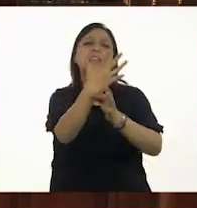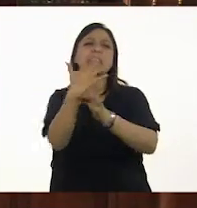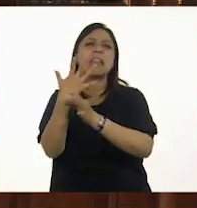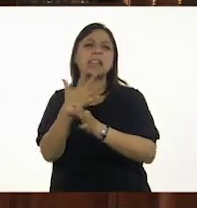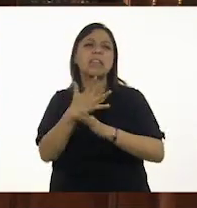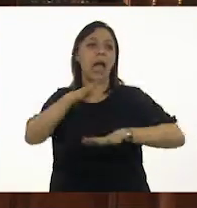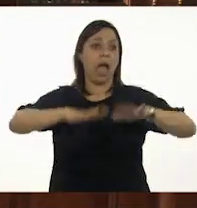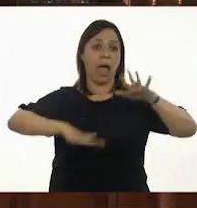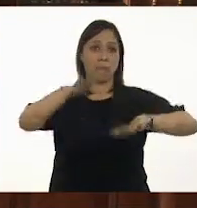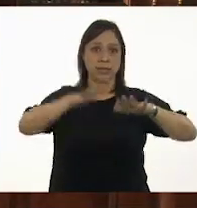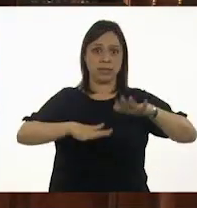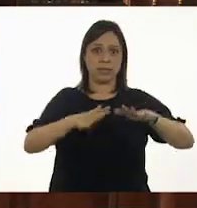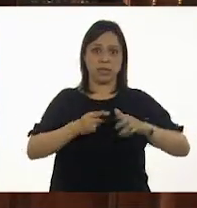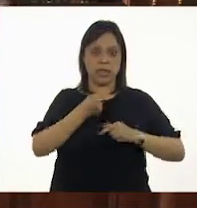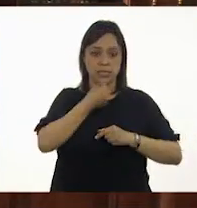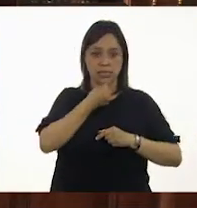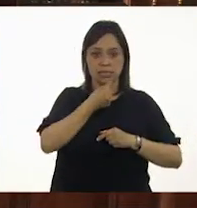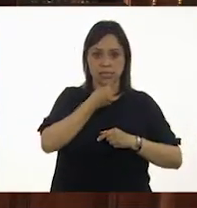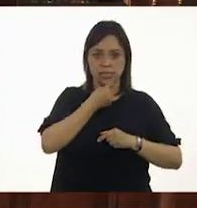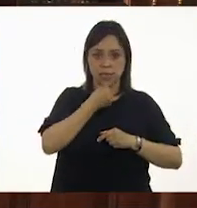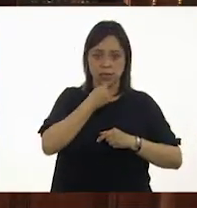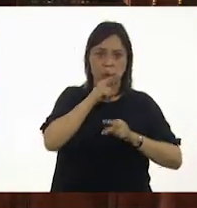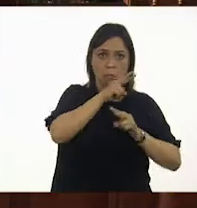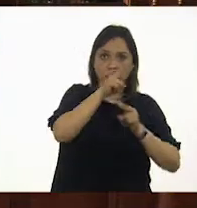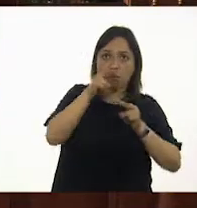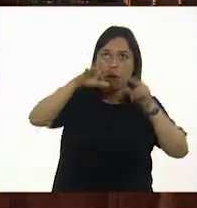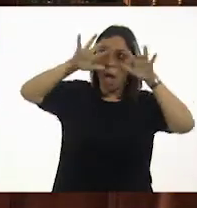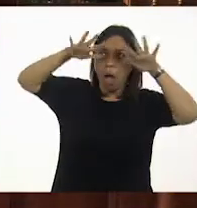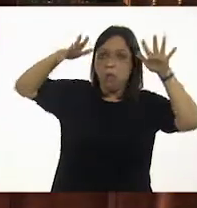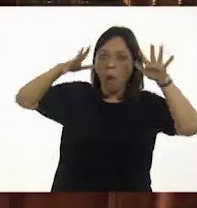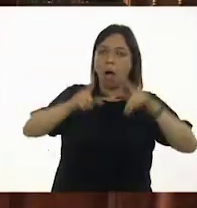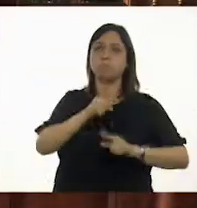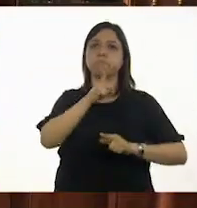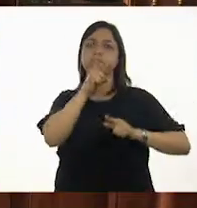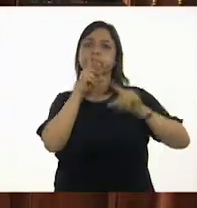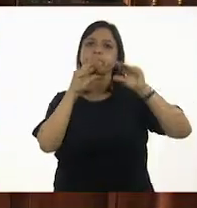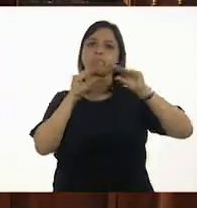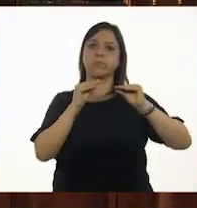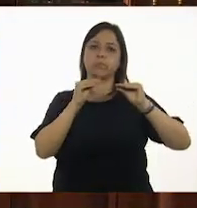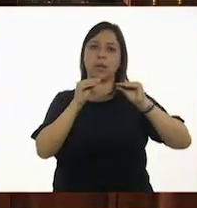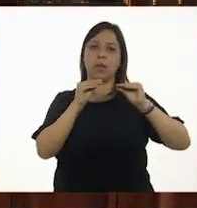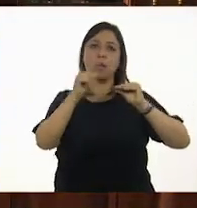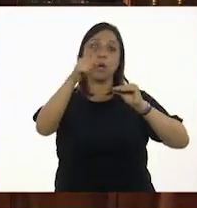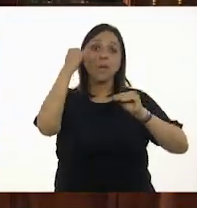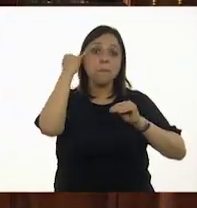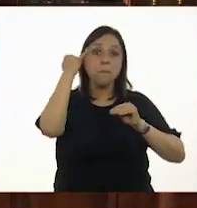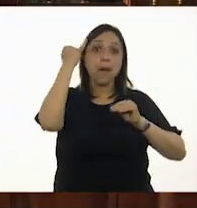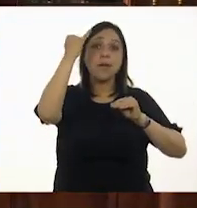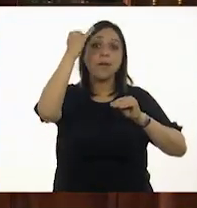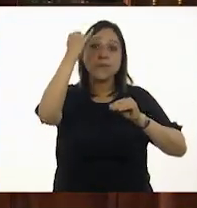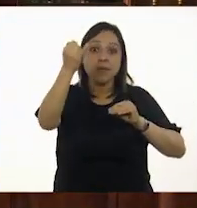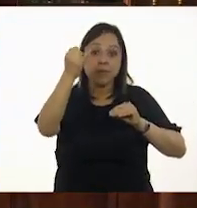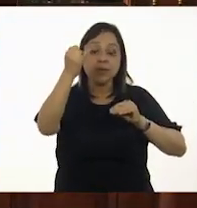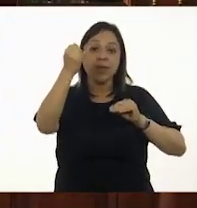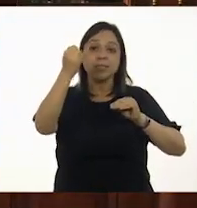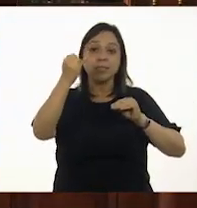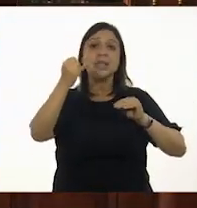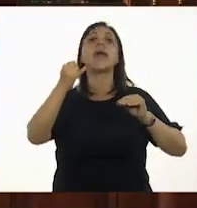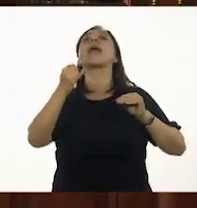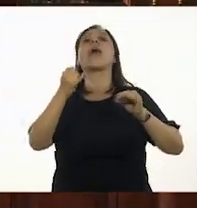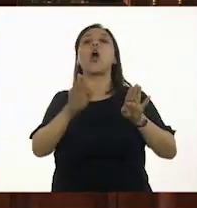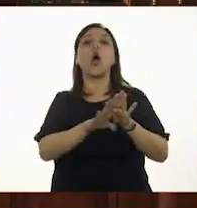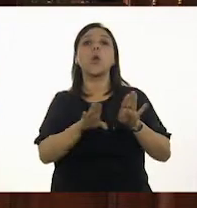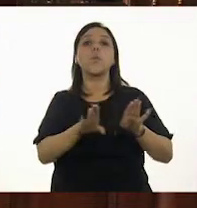adultos presentes. Empecemos por ahí. Ahora imagínense si a alguien se le iba a ocurrir ponerle música a la